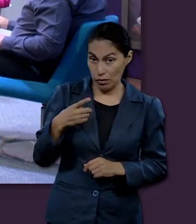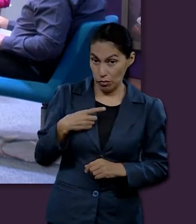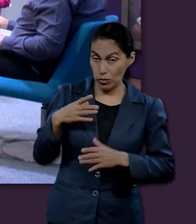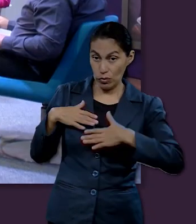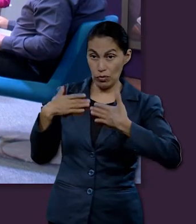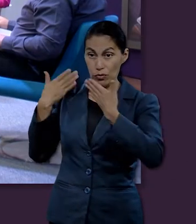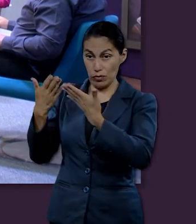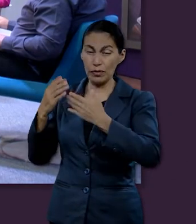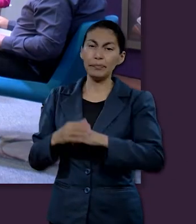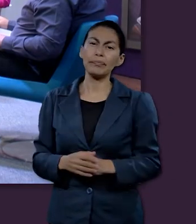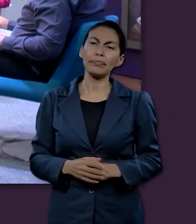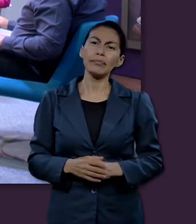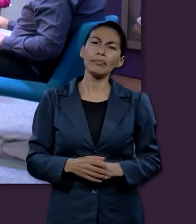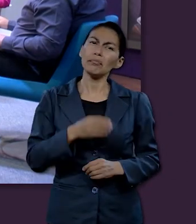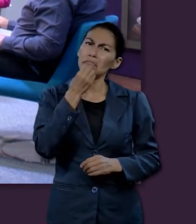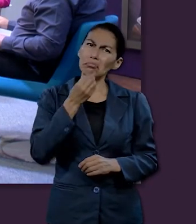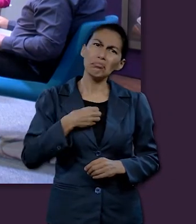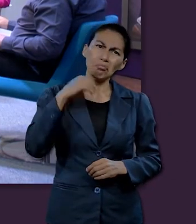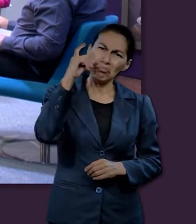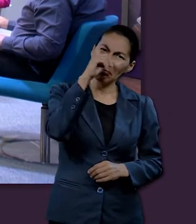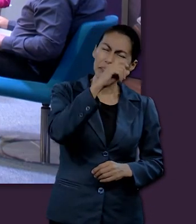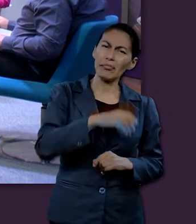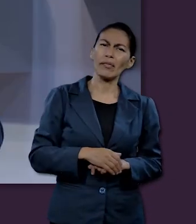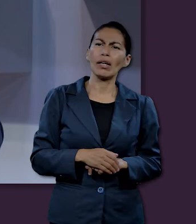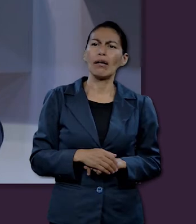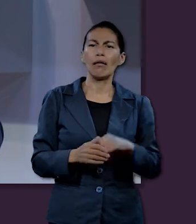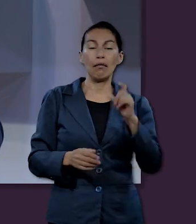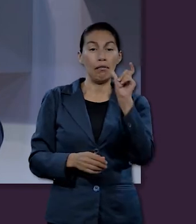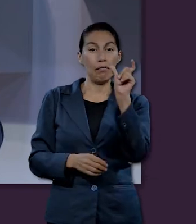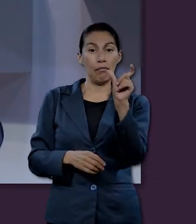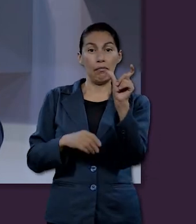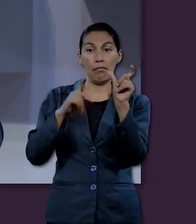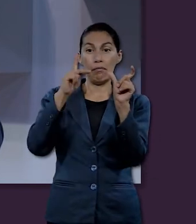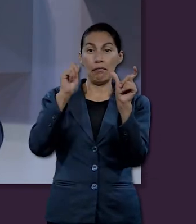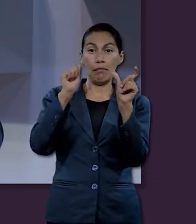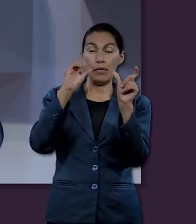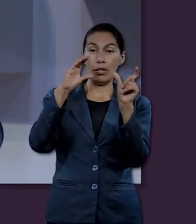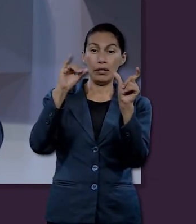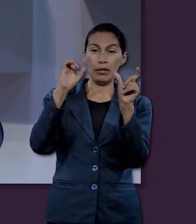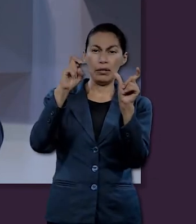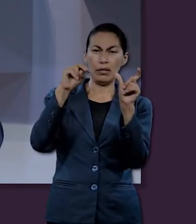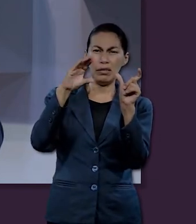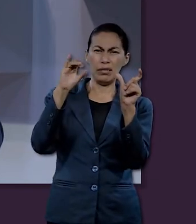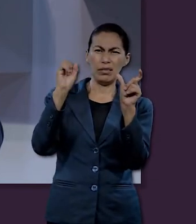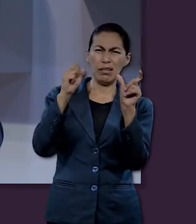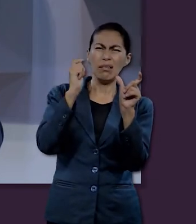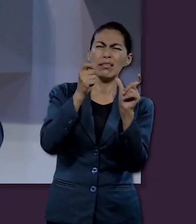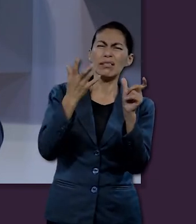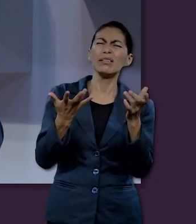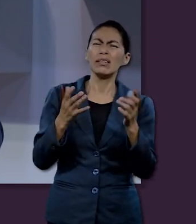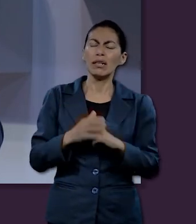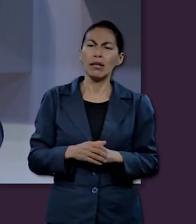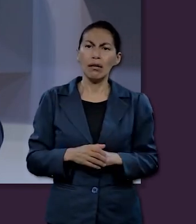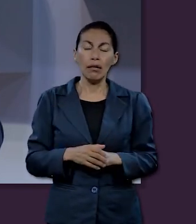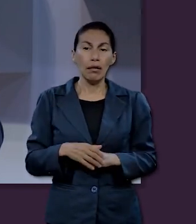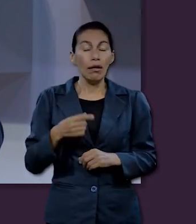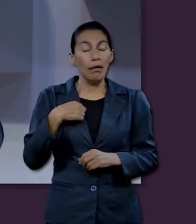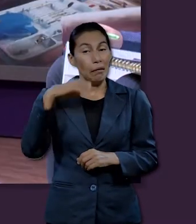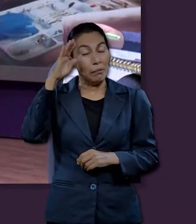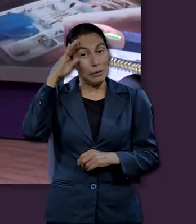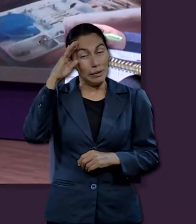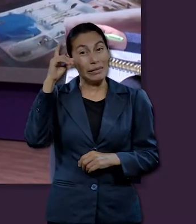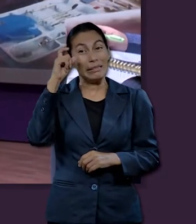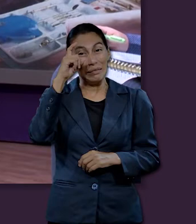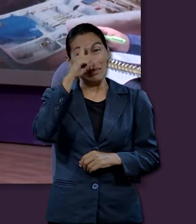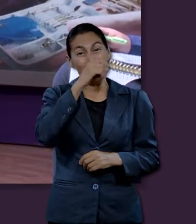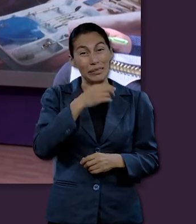¿Qué les parece la palabra paciencia? Es complicada. Es muy complicado tener paciencia en